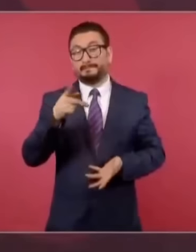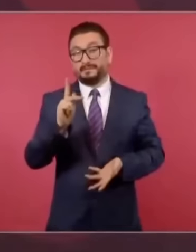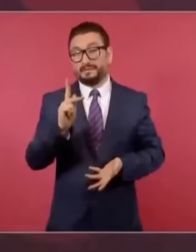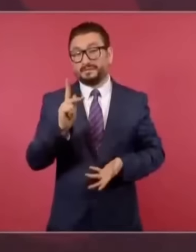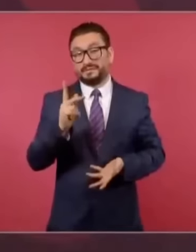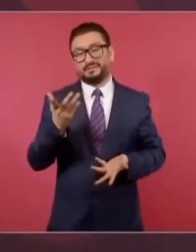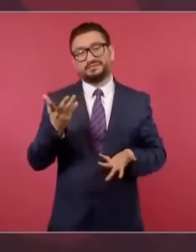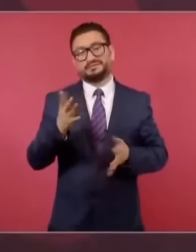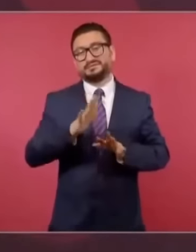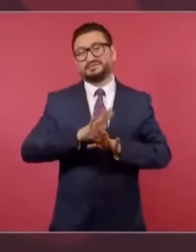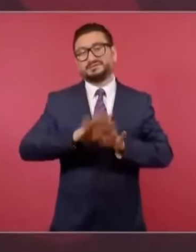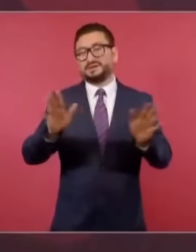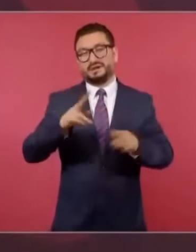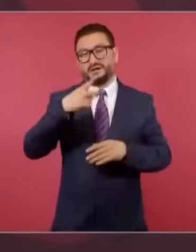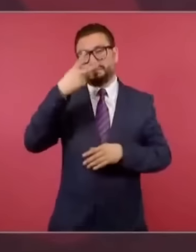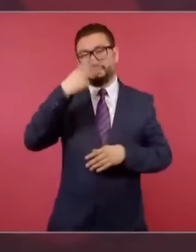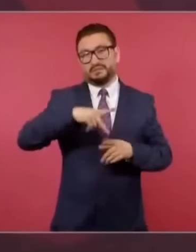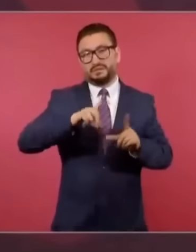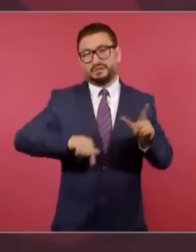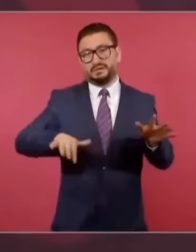ya es otro México,